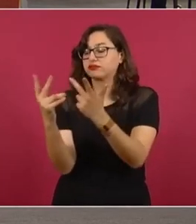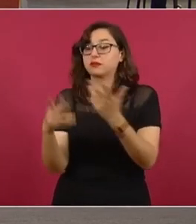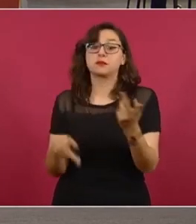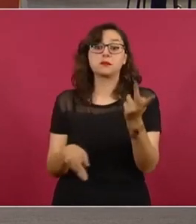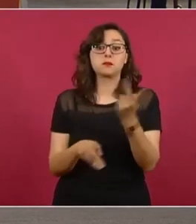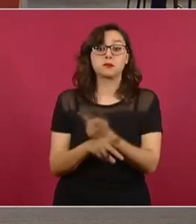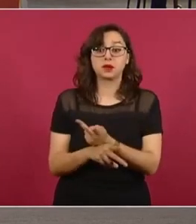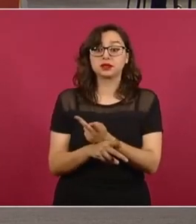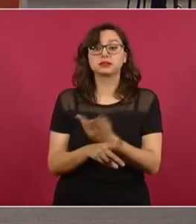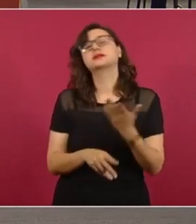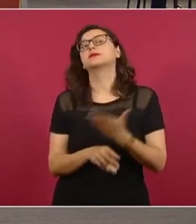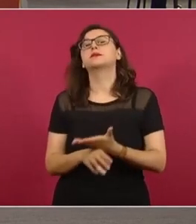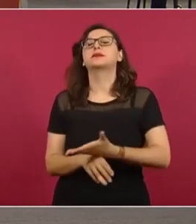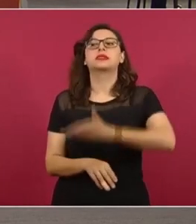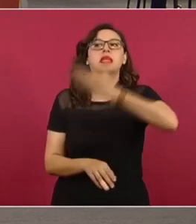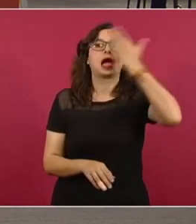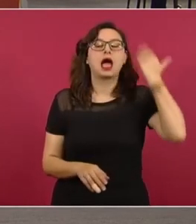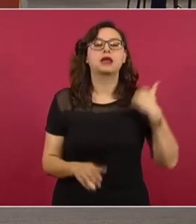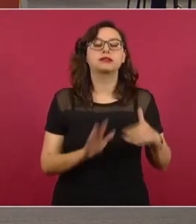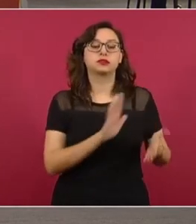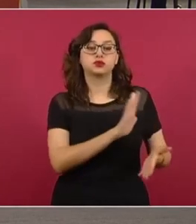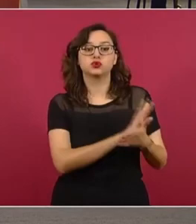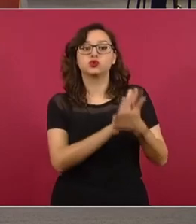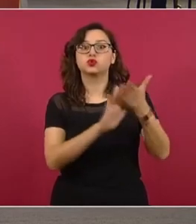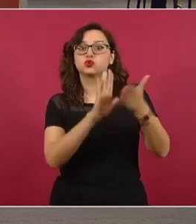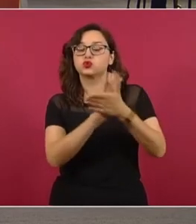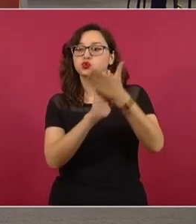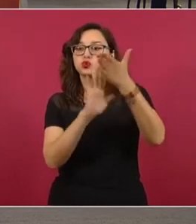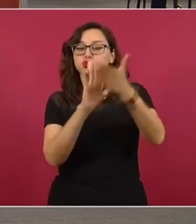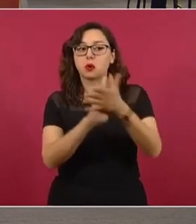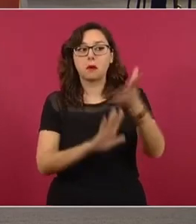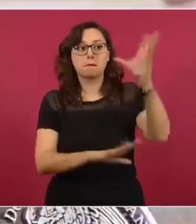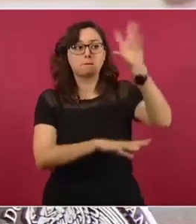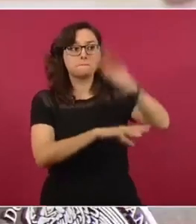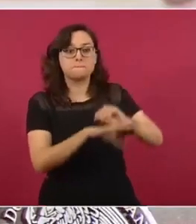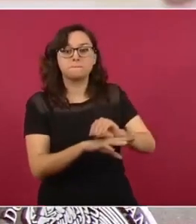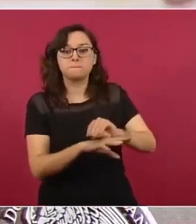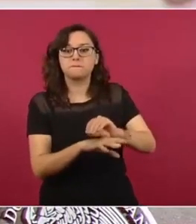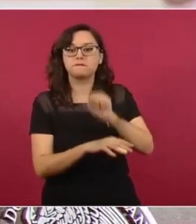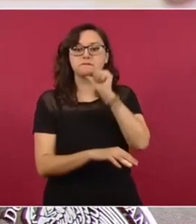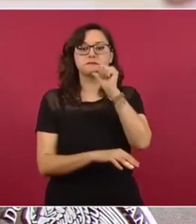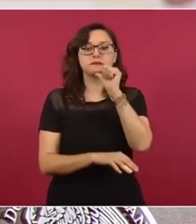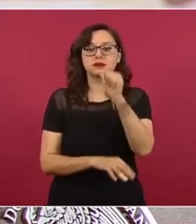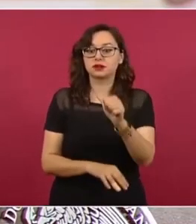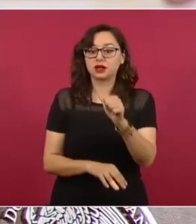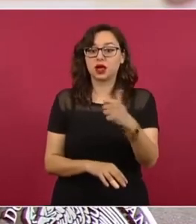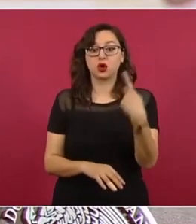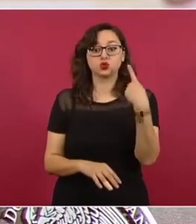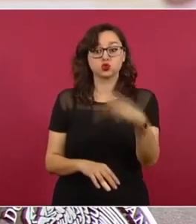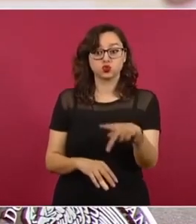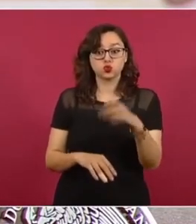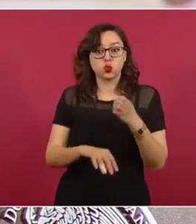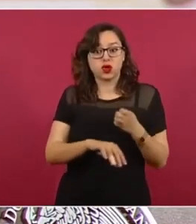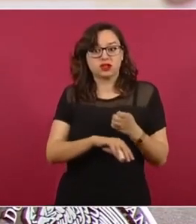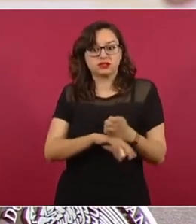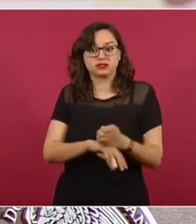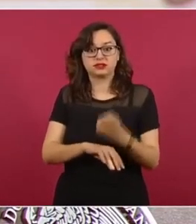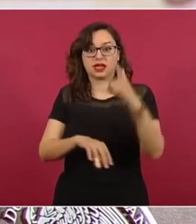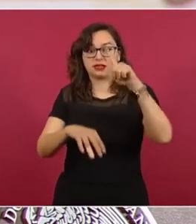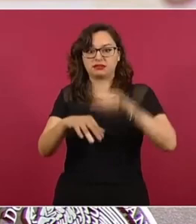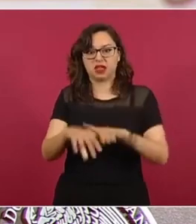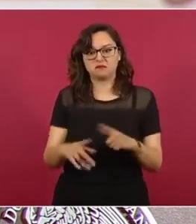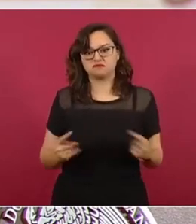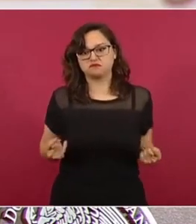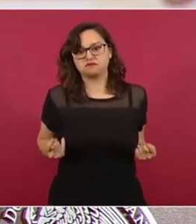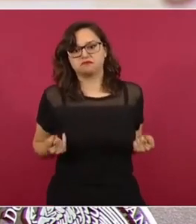autorización ni permiso de la Conagua y es administrada por el gobierno estatal. Las obras que